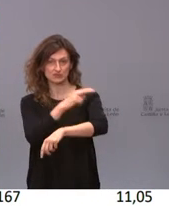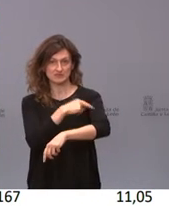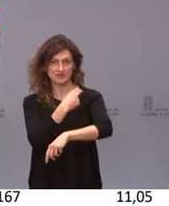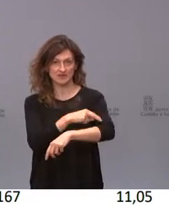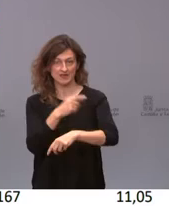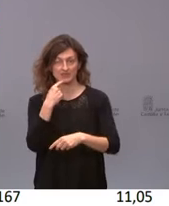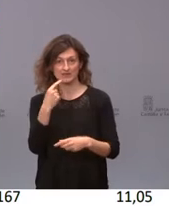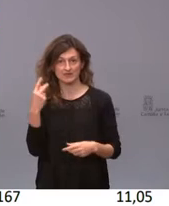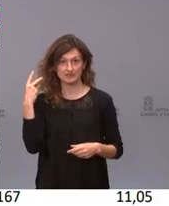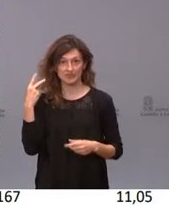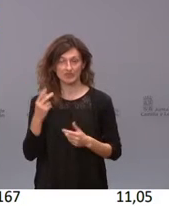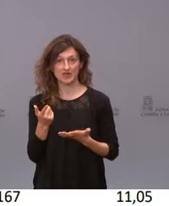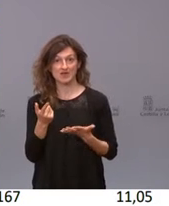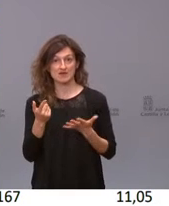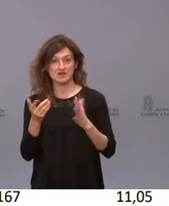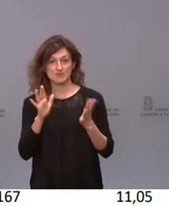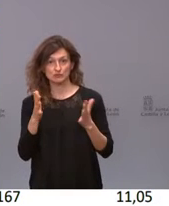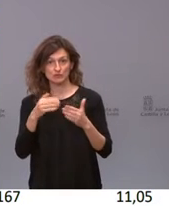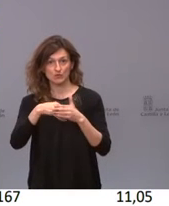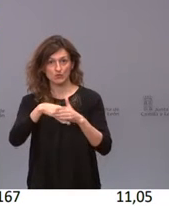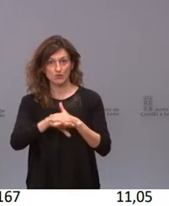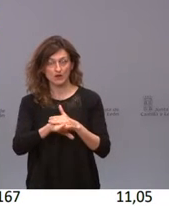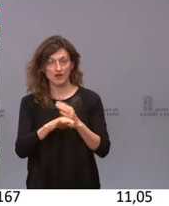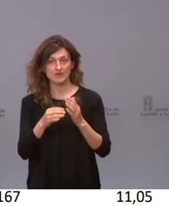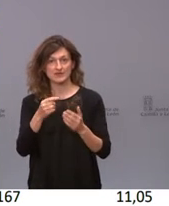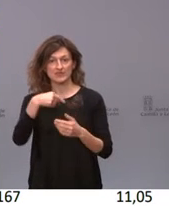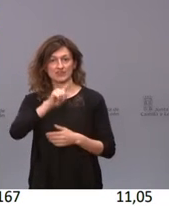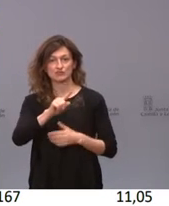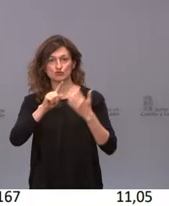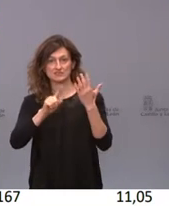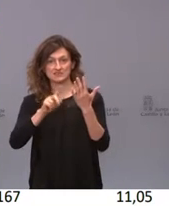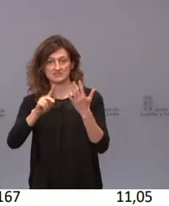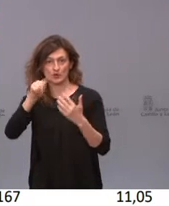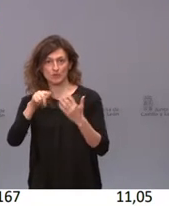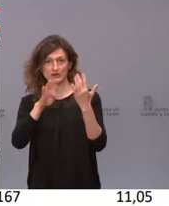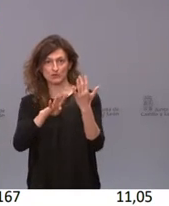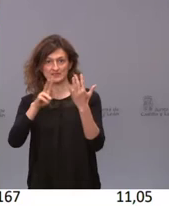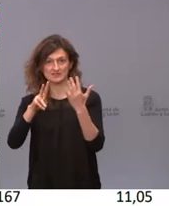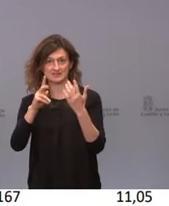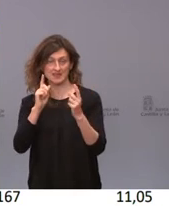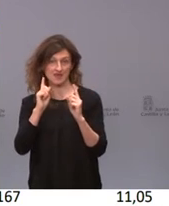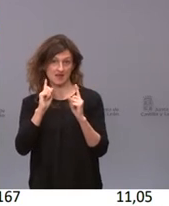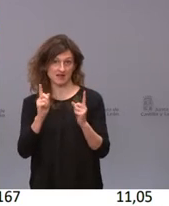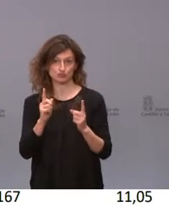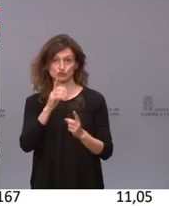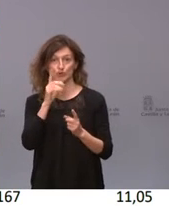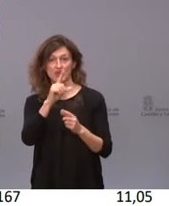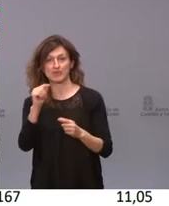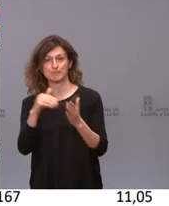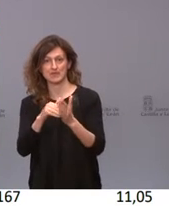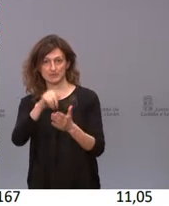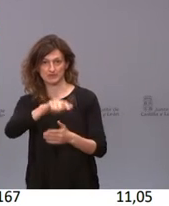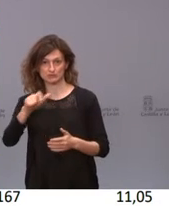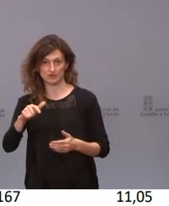nos ponían en una incidencia acumulada en España de 167,97 casos por 100.000 habitantes.